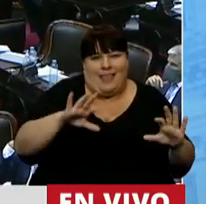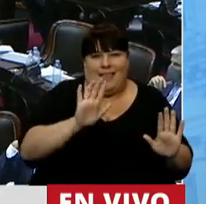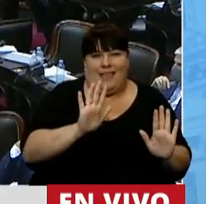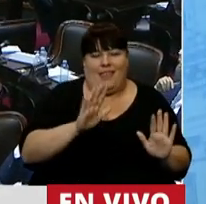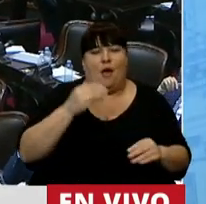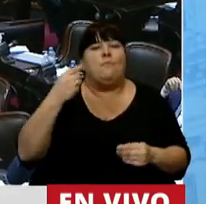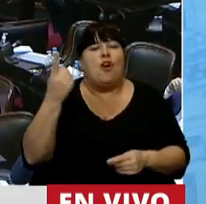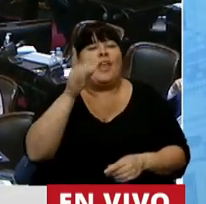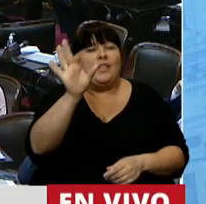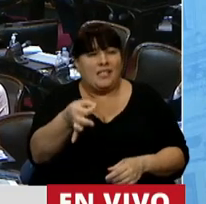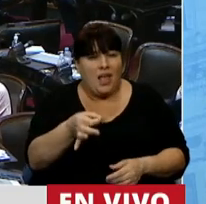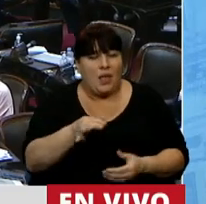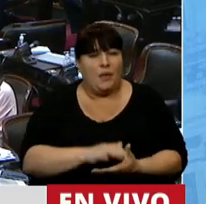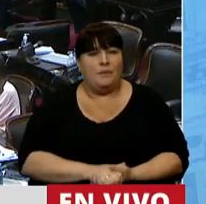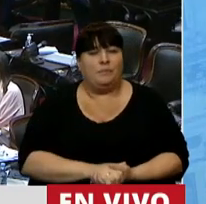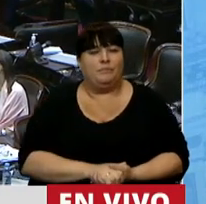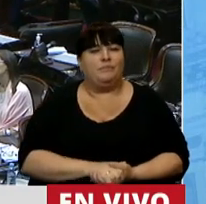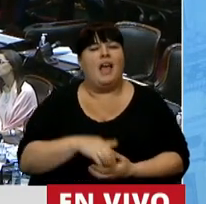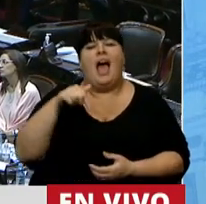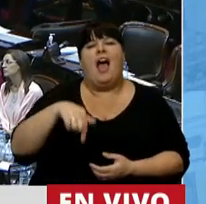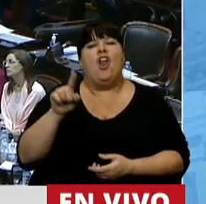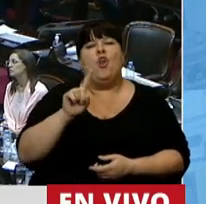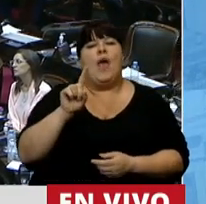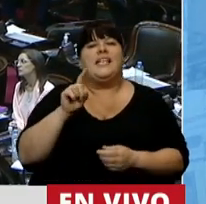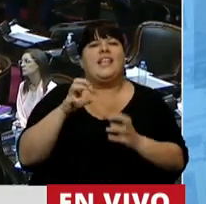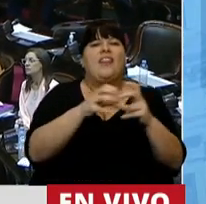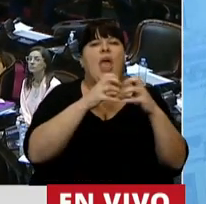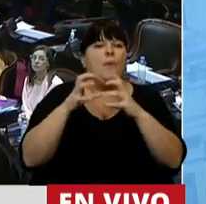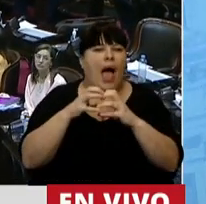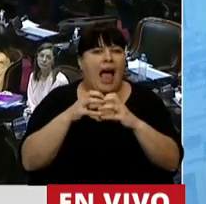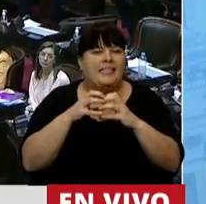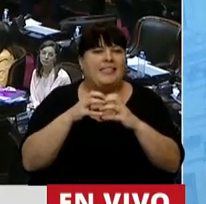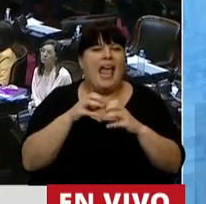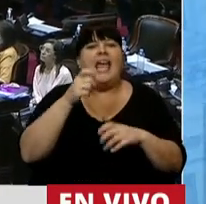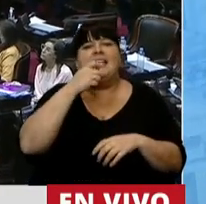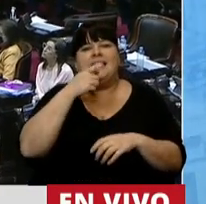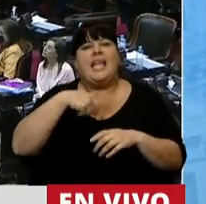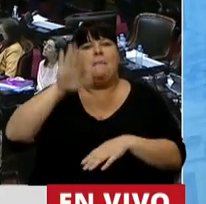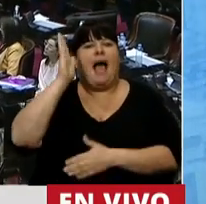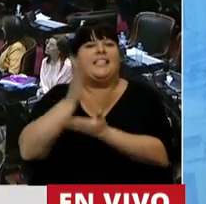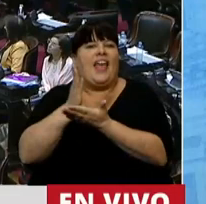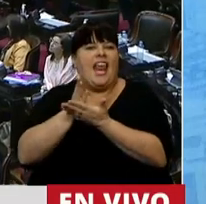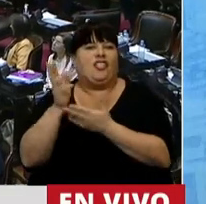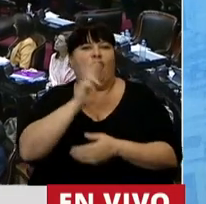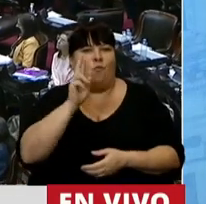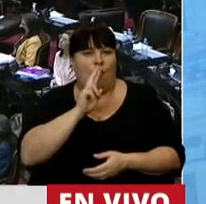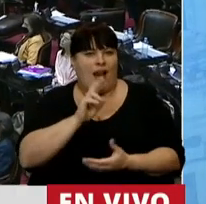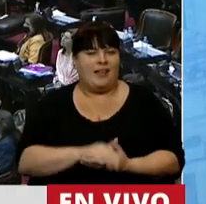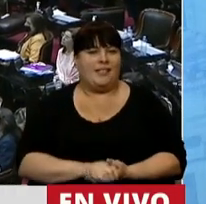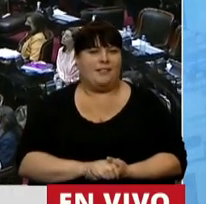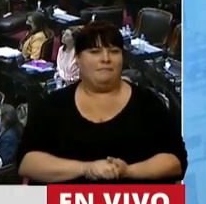Porque saben una cosa, acá no está en debate la ampliación de los derechos de las mujeres.